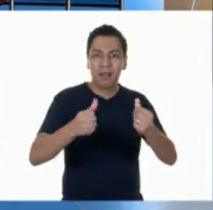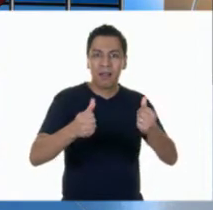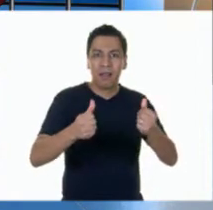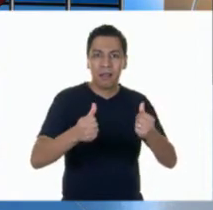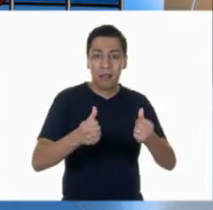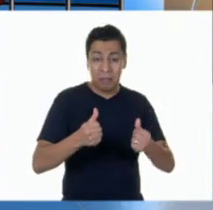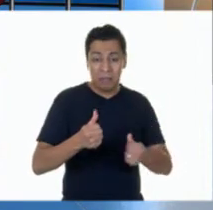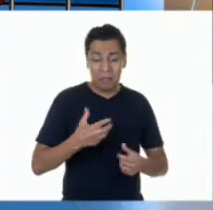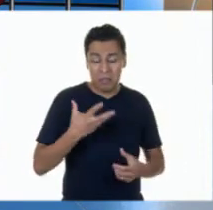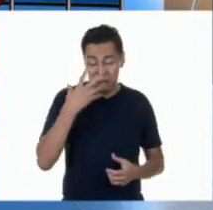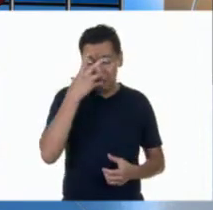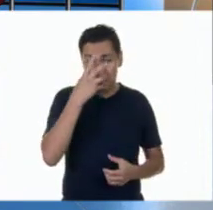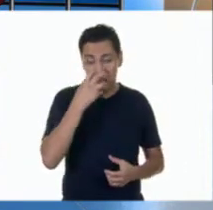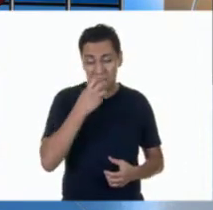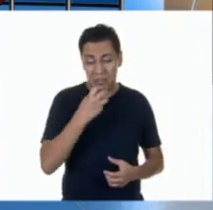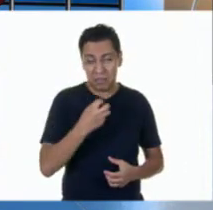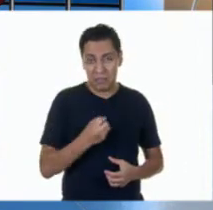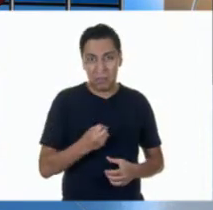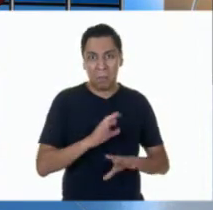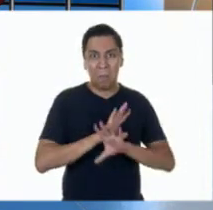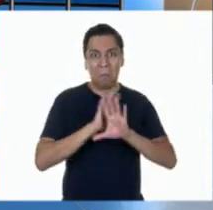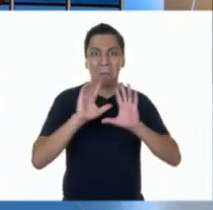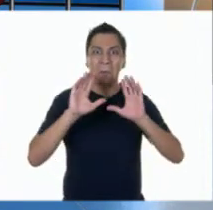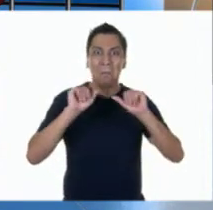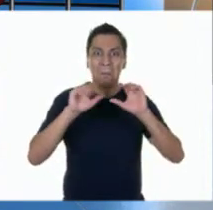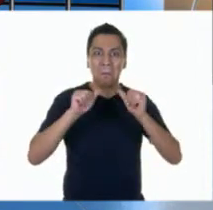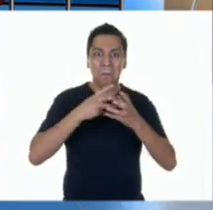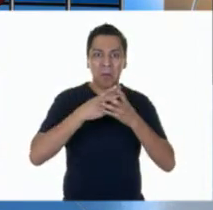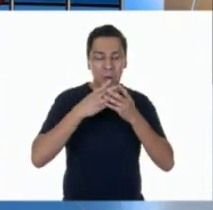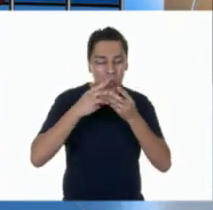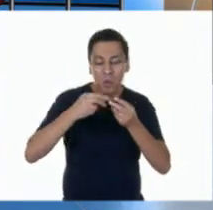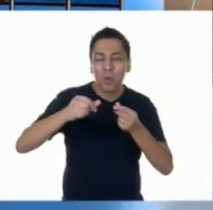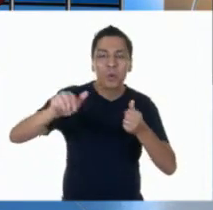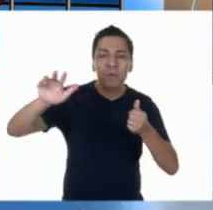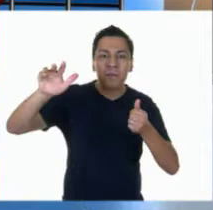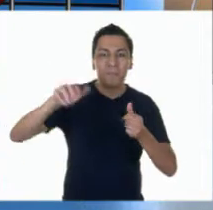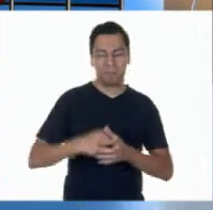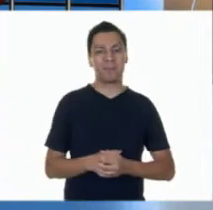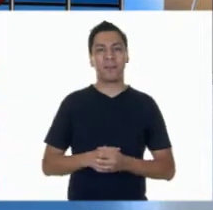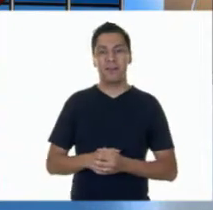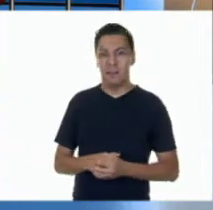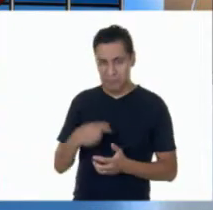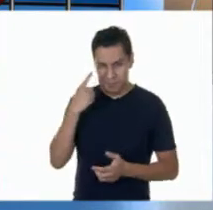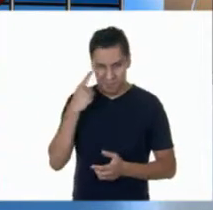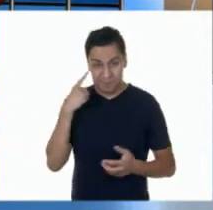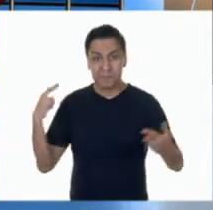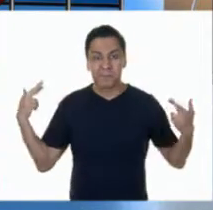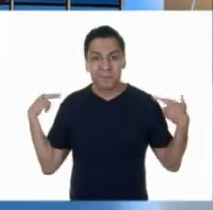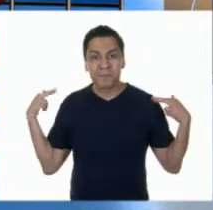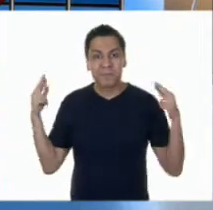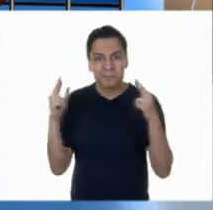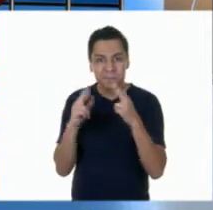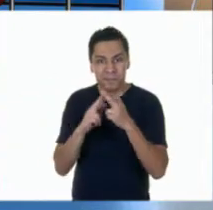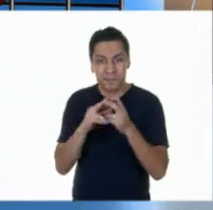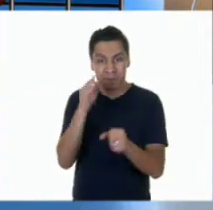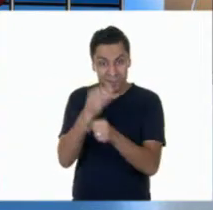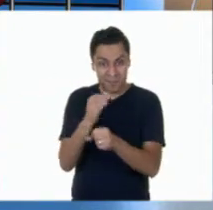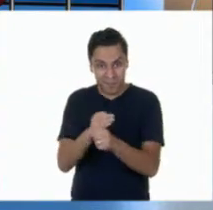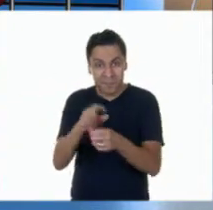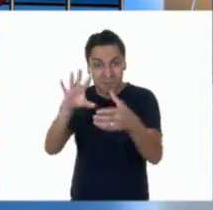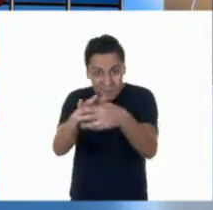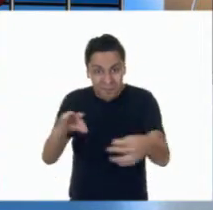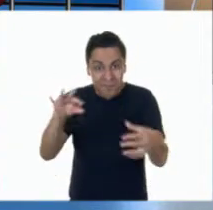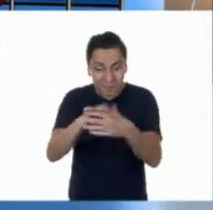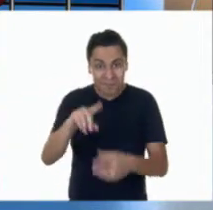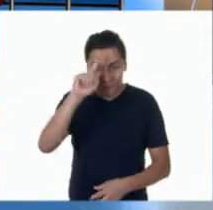propuestas de nuestras maestras y maestros para ver qué consejo le tienen a todas las alumnas y alumnos que nos